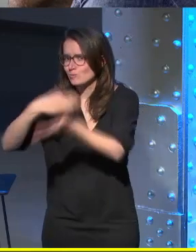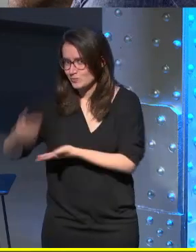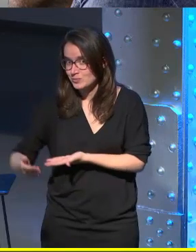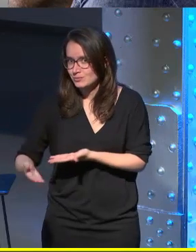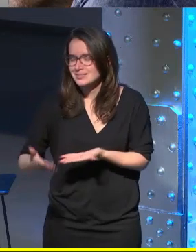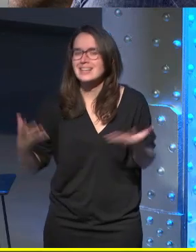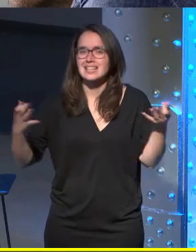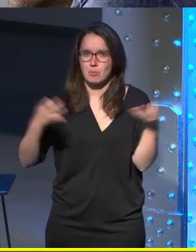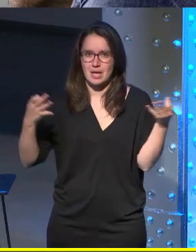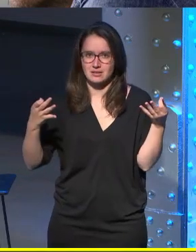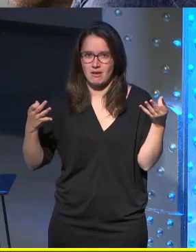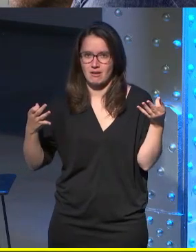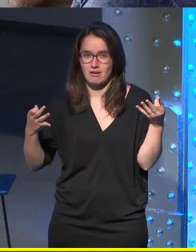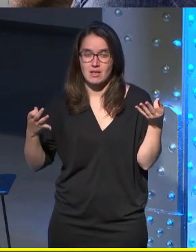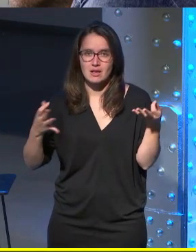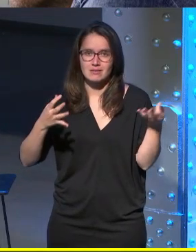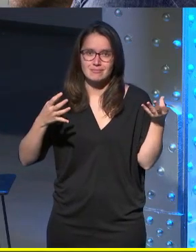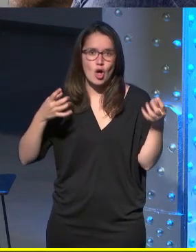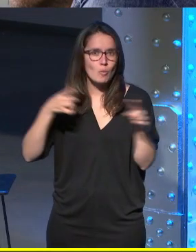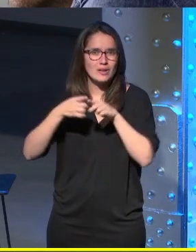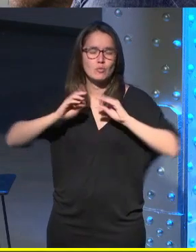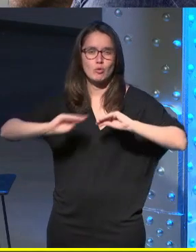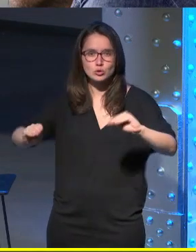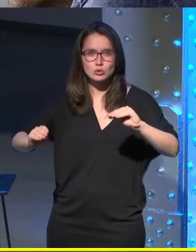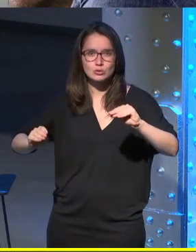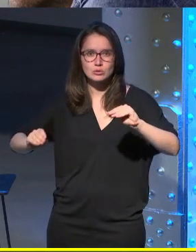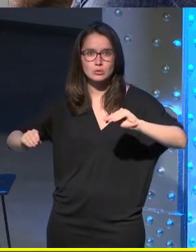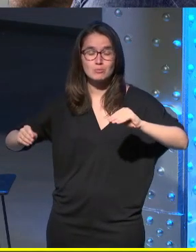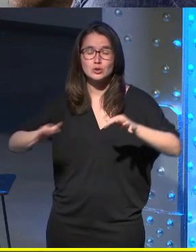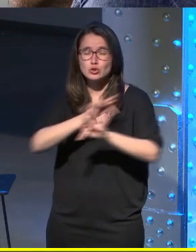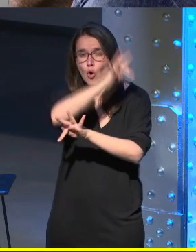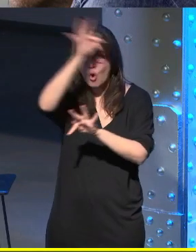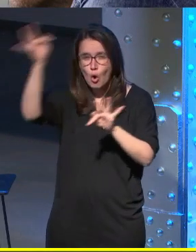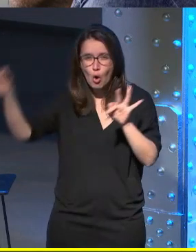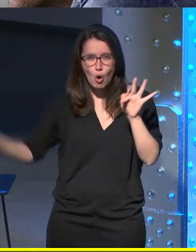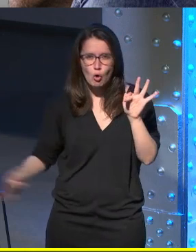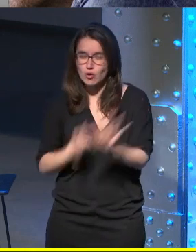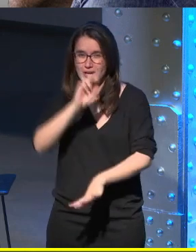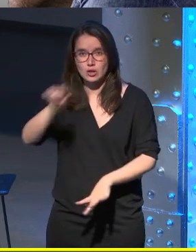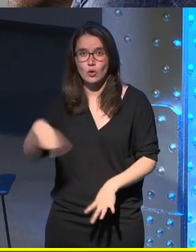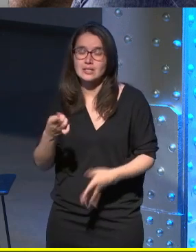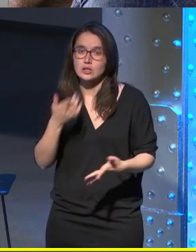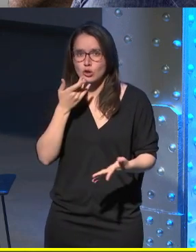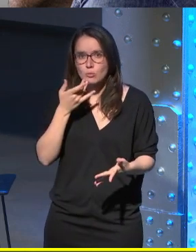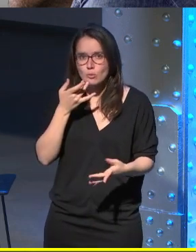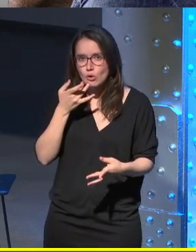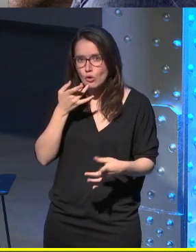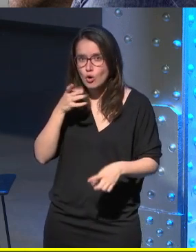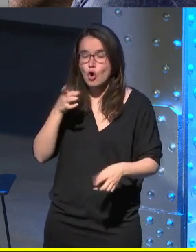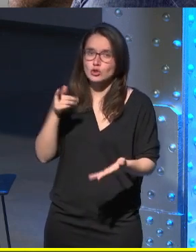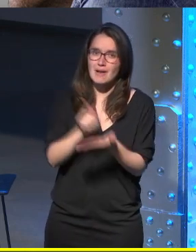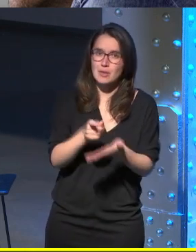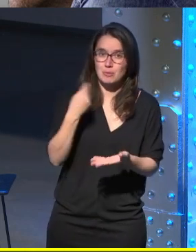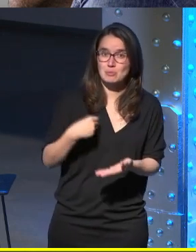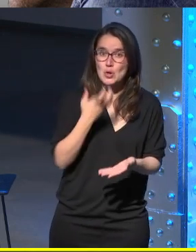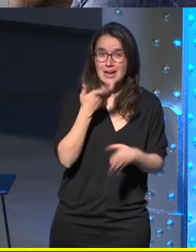lo que pasa con estos dispositivos es que no están pensados para que podamos llevarlos todo el día puestos vendría a ser algo así volviendo a la analogía de la música